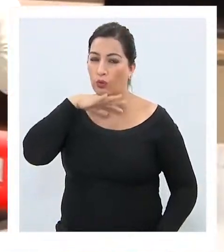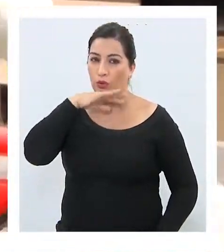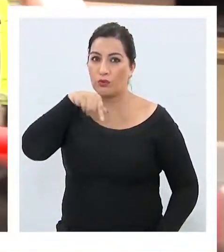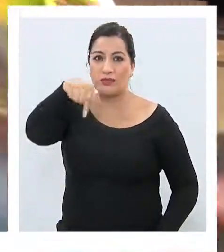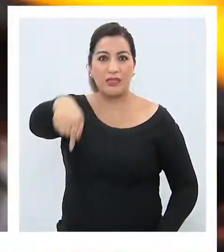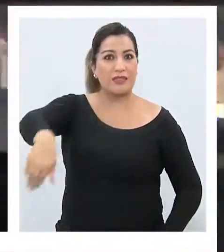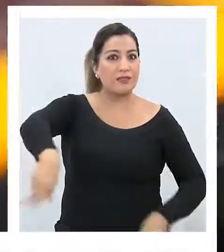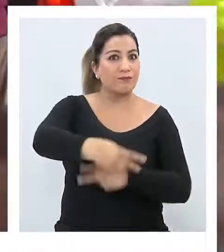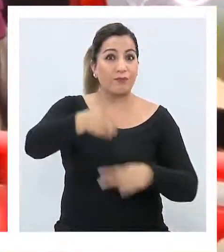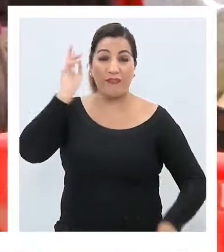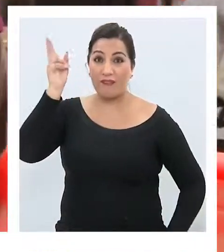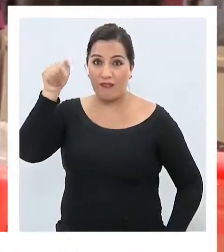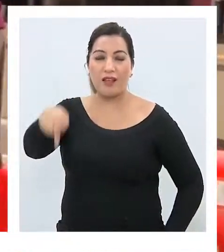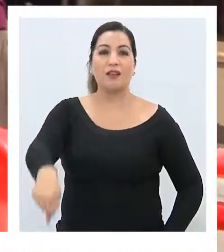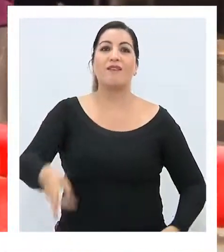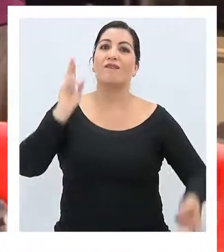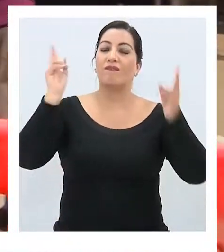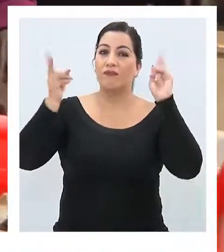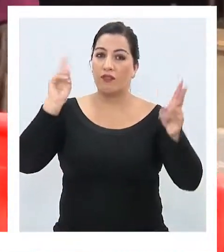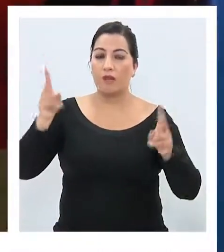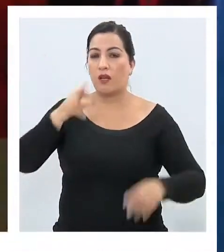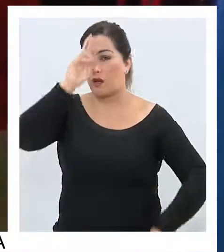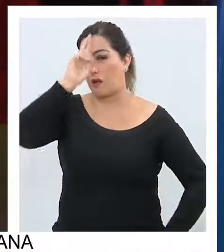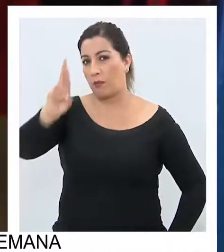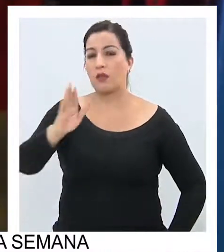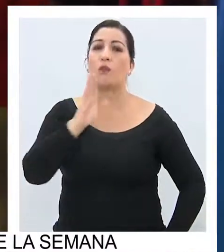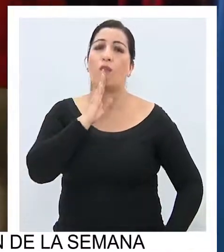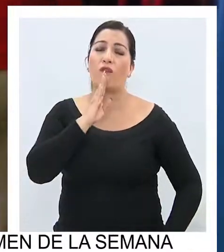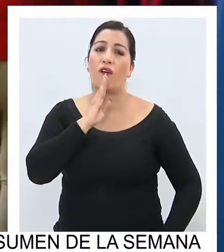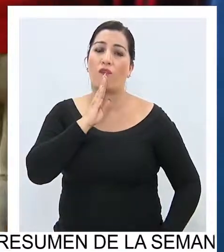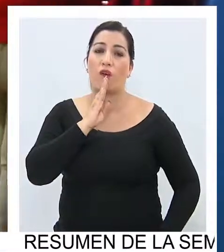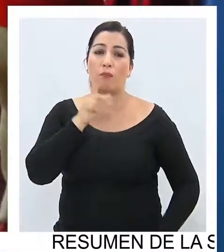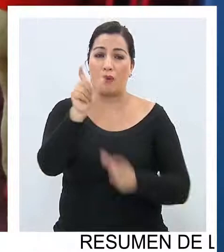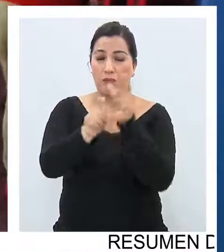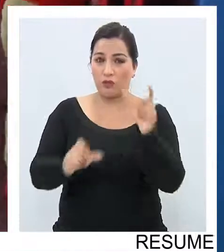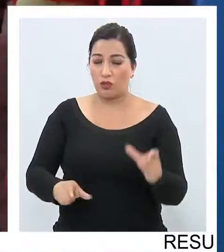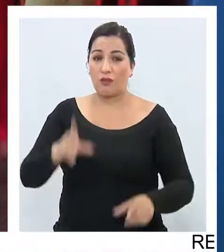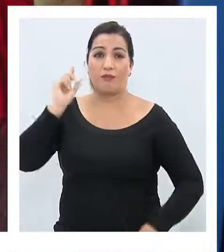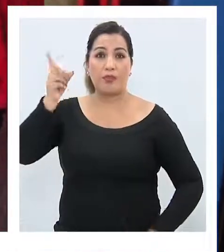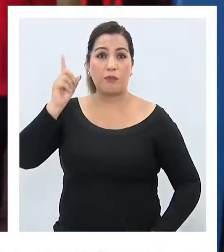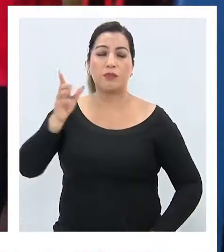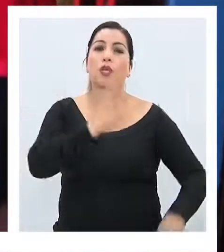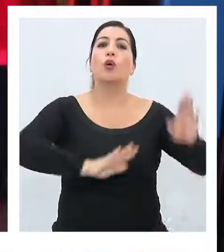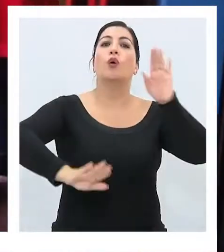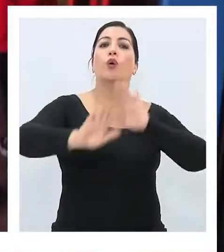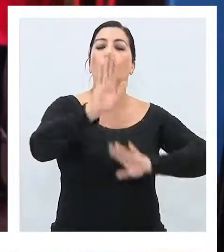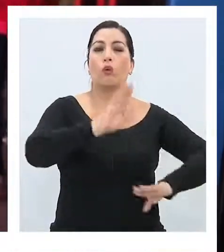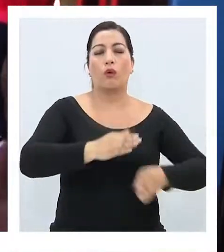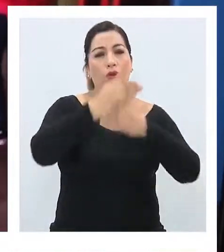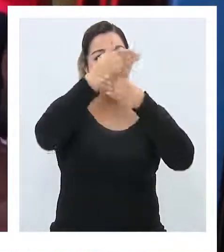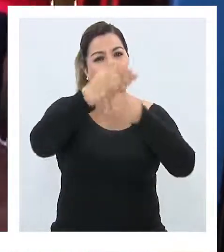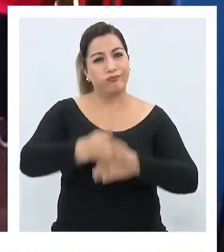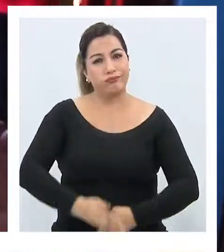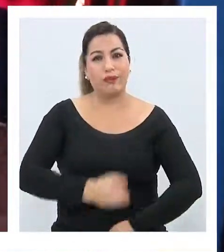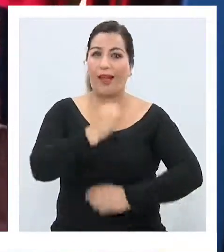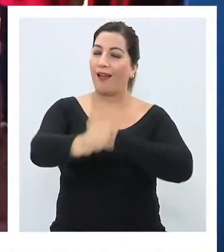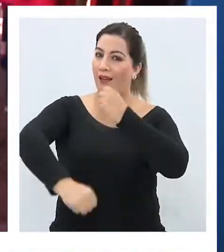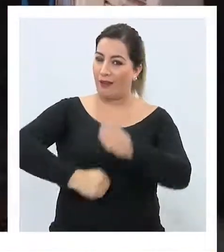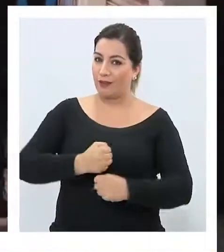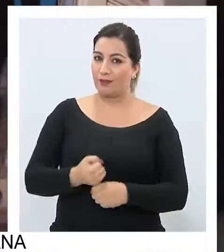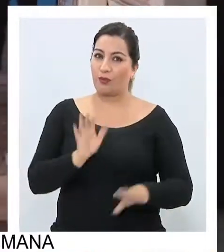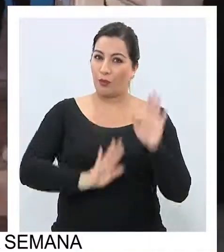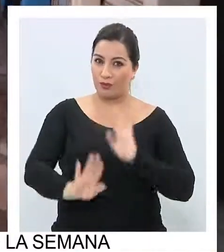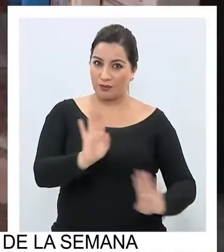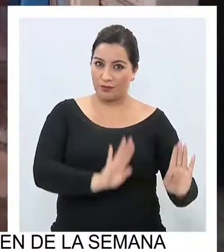arteria tan transitada respeten y cuiden estos equipamientos para que se conserven por muchos, muchos años.